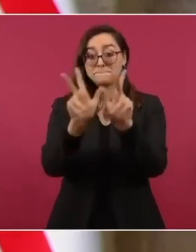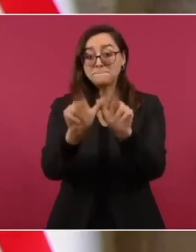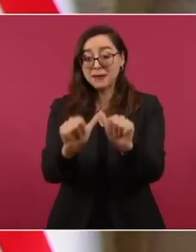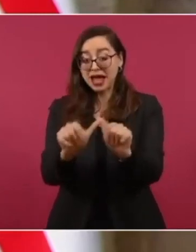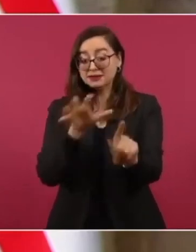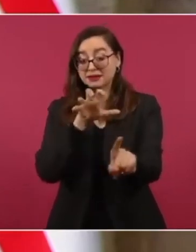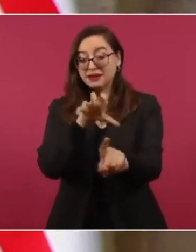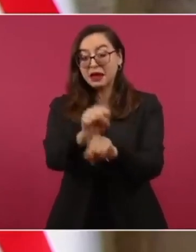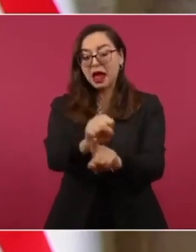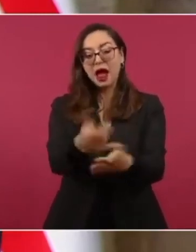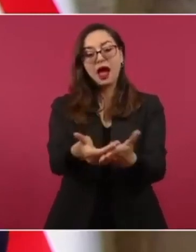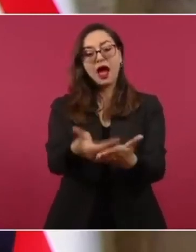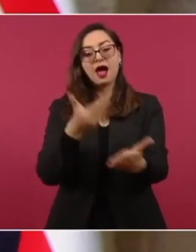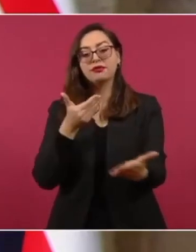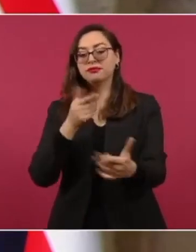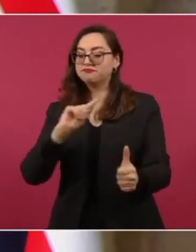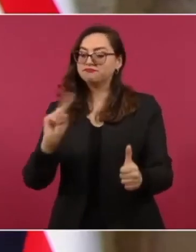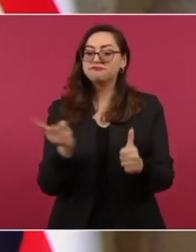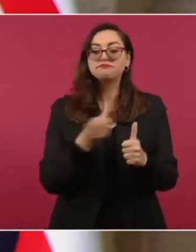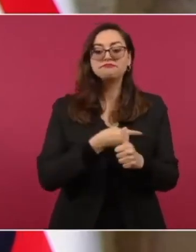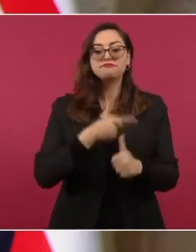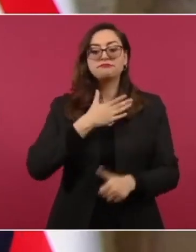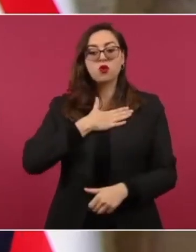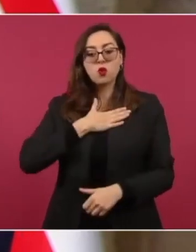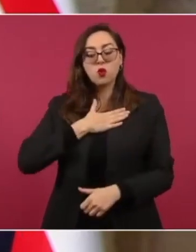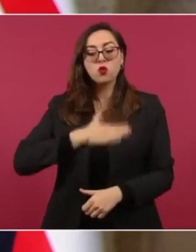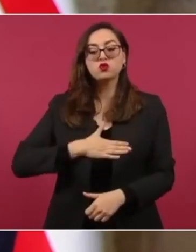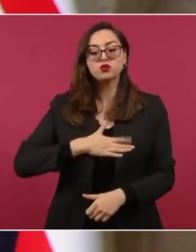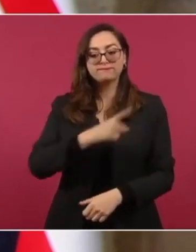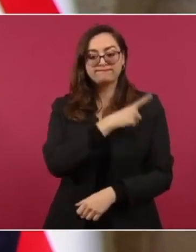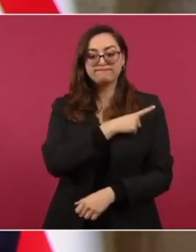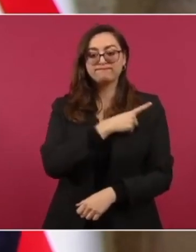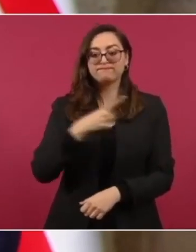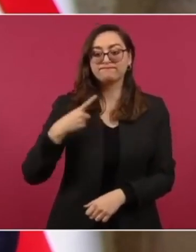resuelven sólo con medidas coercitivas.